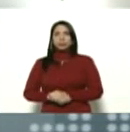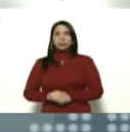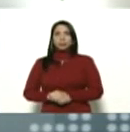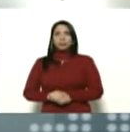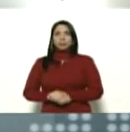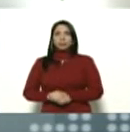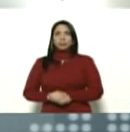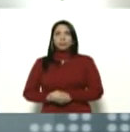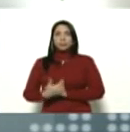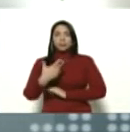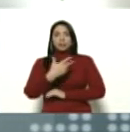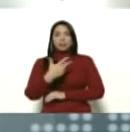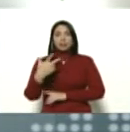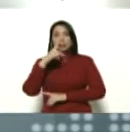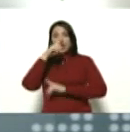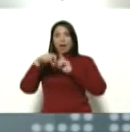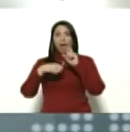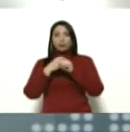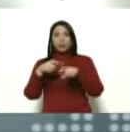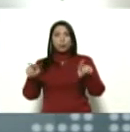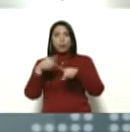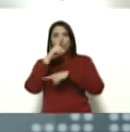cumplió 33 años ayer,